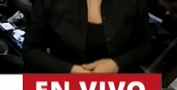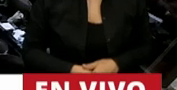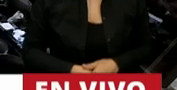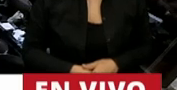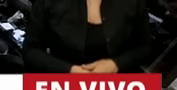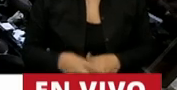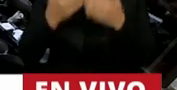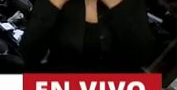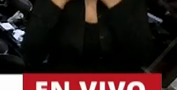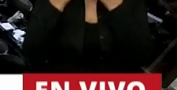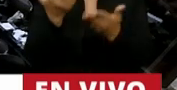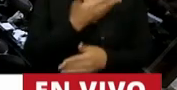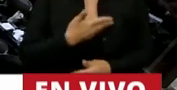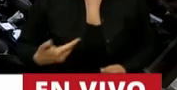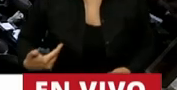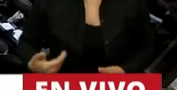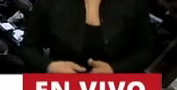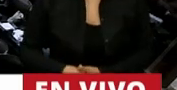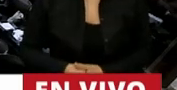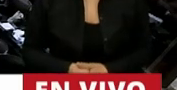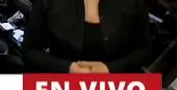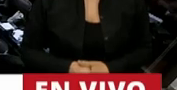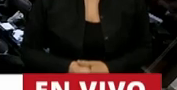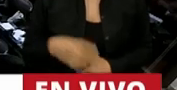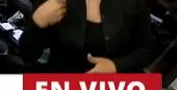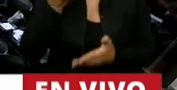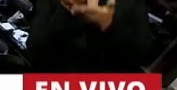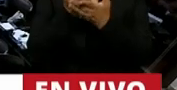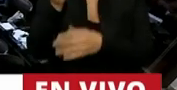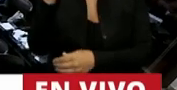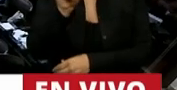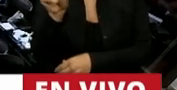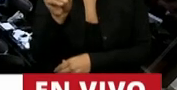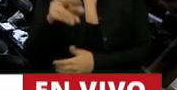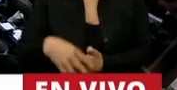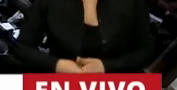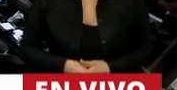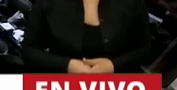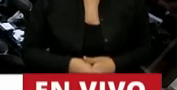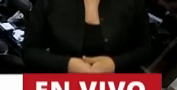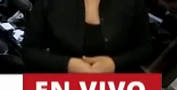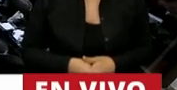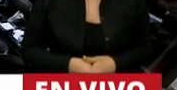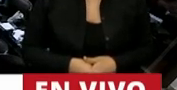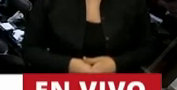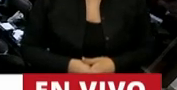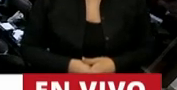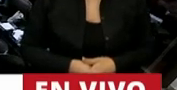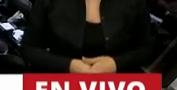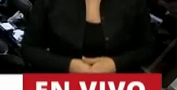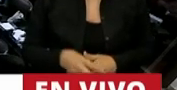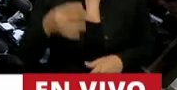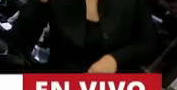Gracias, Presidenta. Bueno, pedí la cuestión de privilegio para hacer un